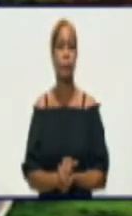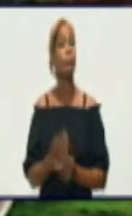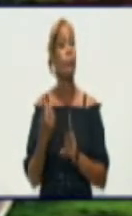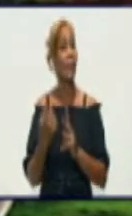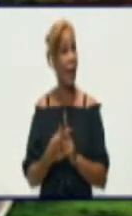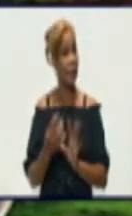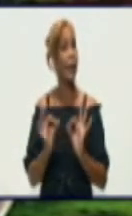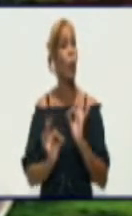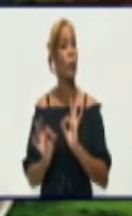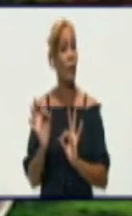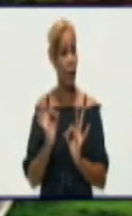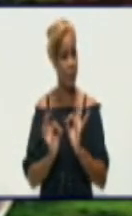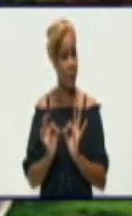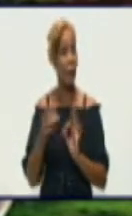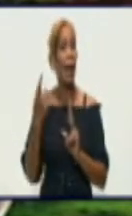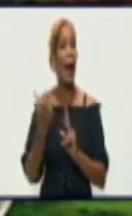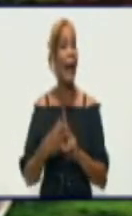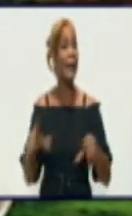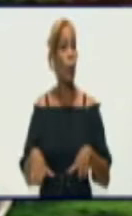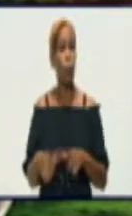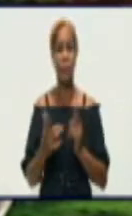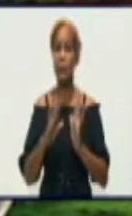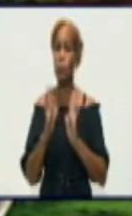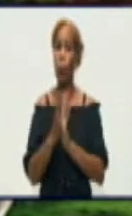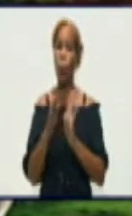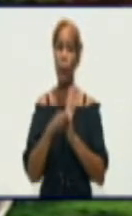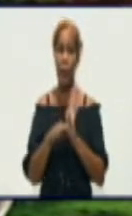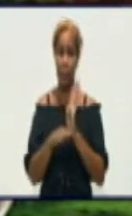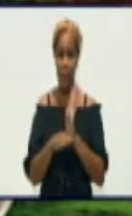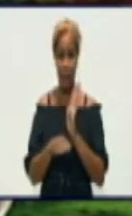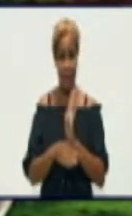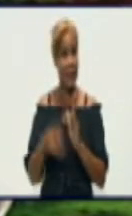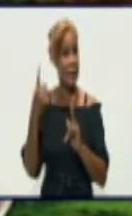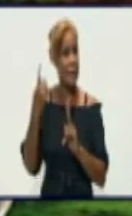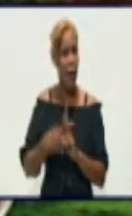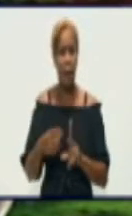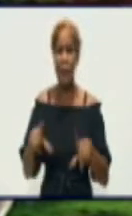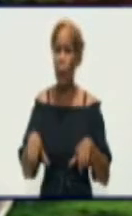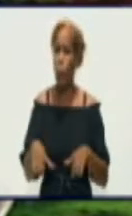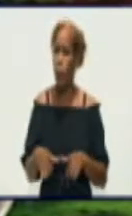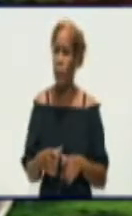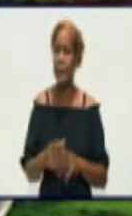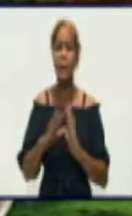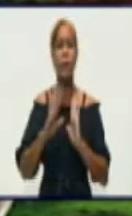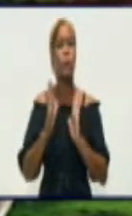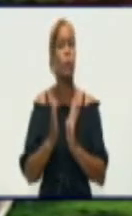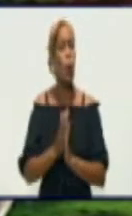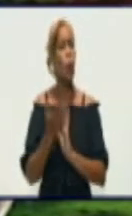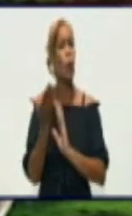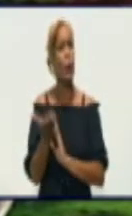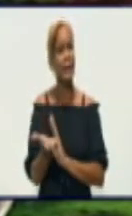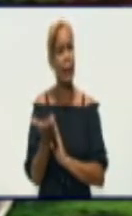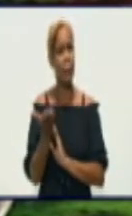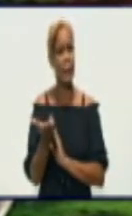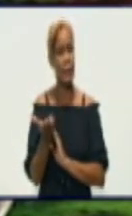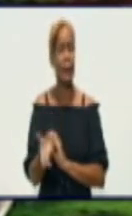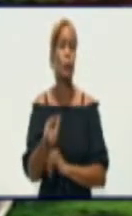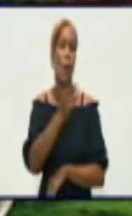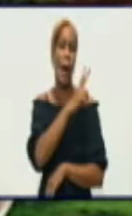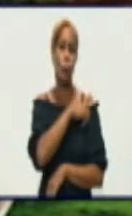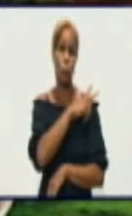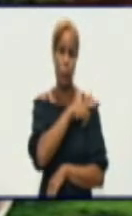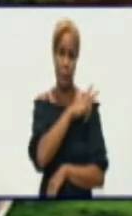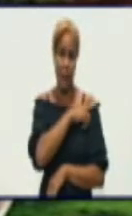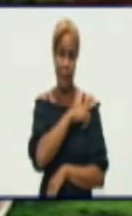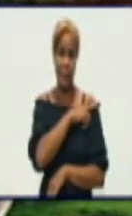cuidarse. Hay que extremar todas las medidas. Hay que cumplir lo que hoy están pidiendo las autoridades sanitarias en